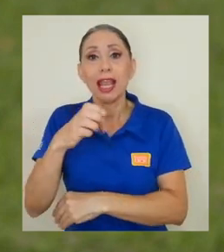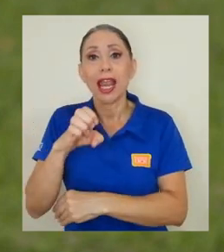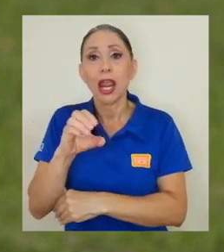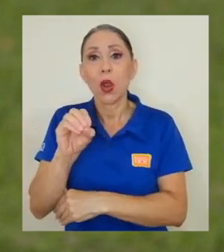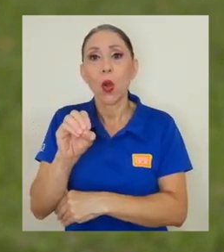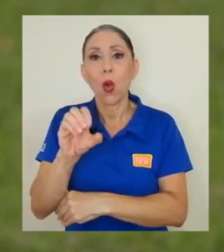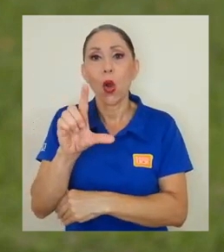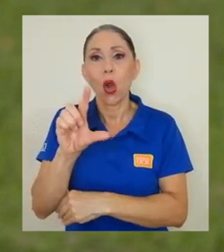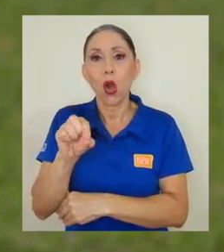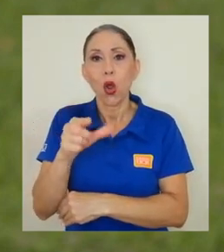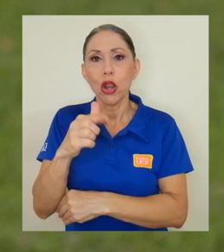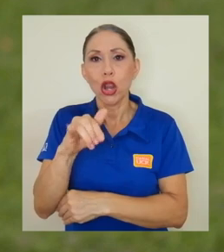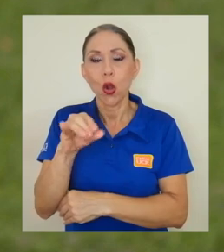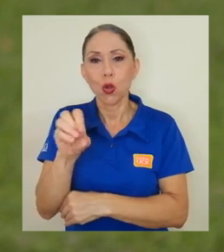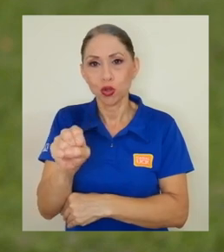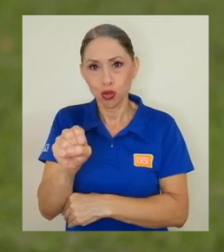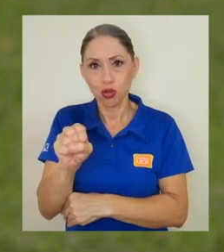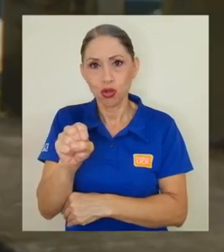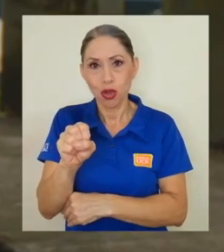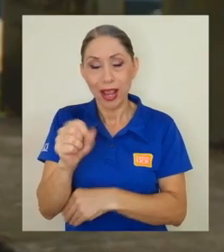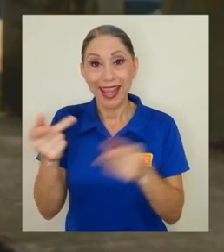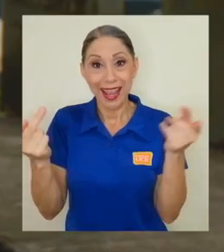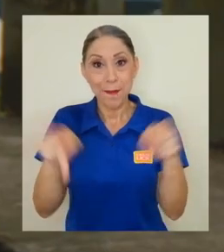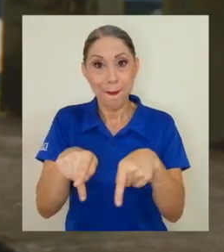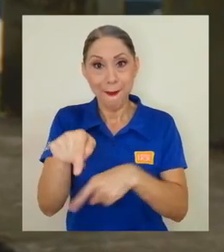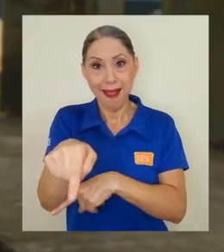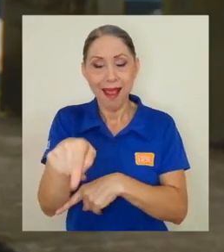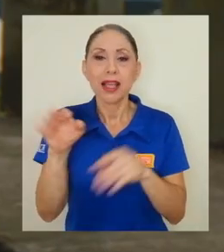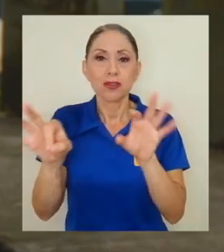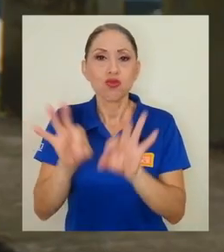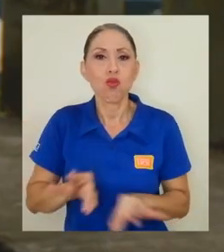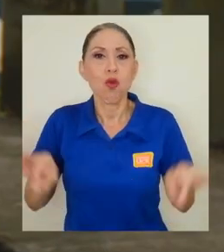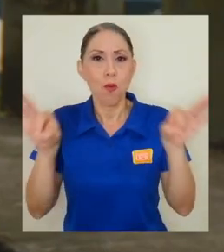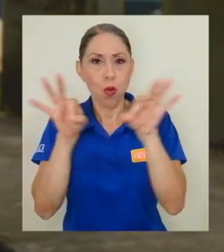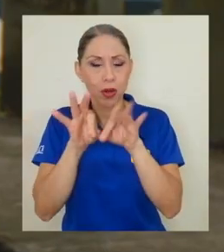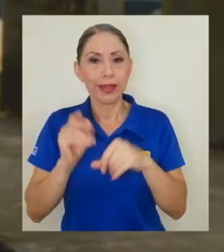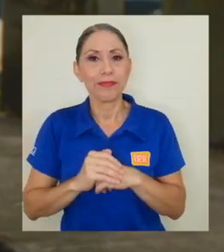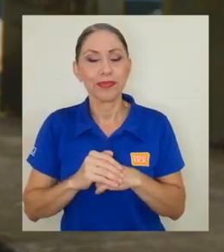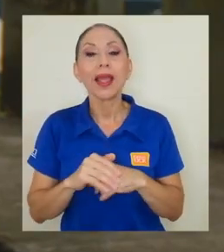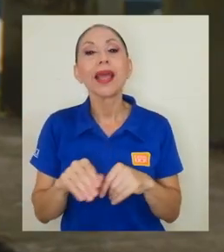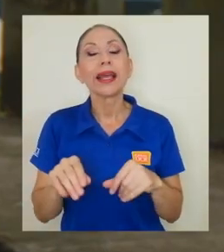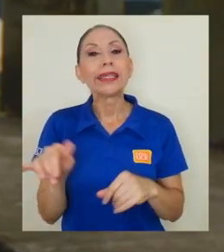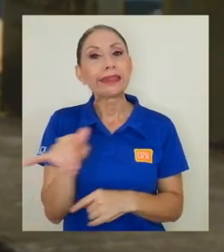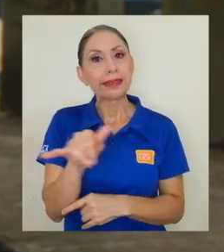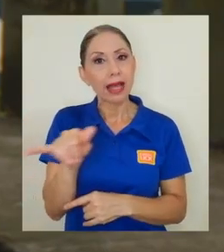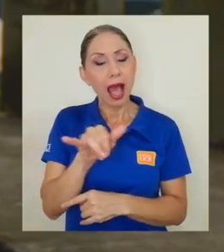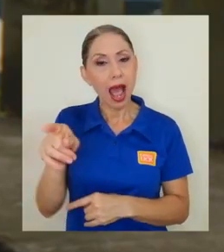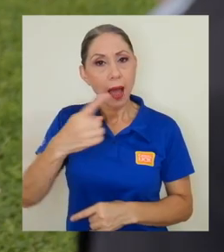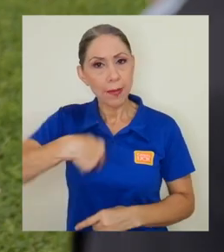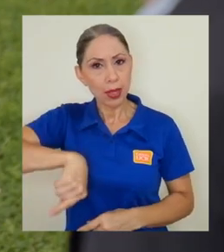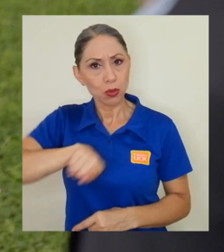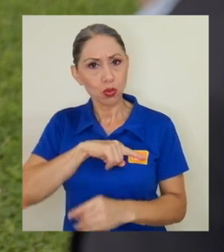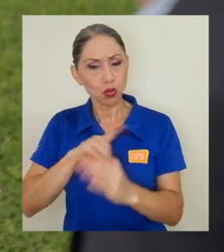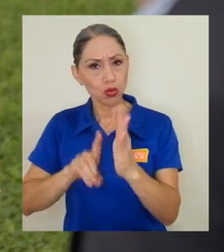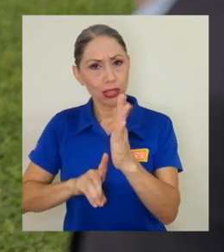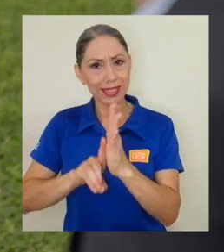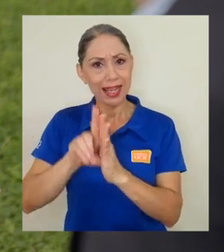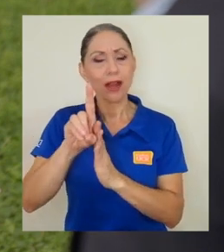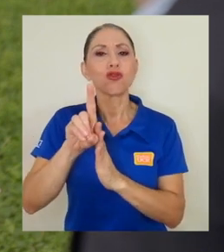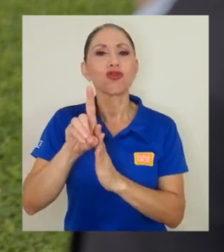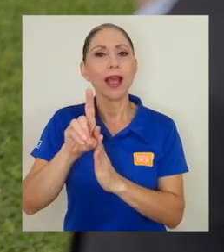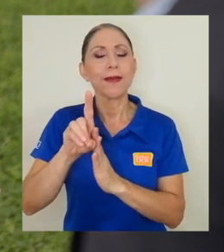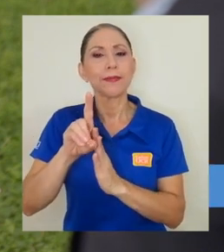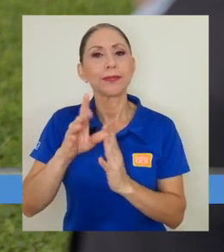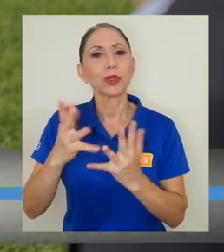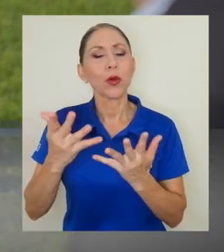en una área. Entonces, a me parece eso sumamente importante. También estamos desarrollando la